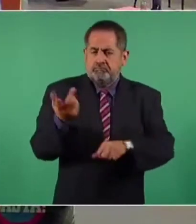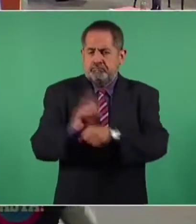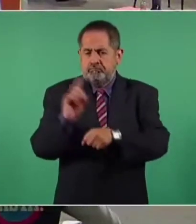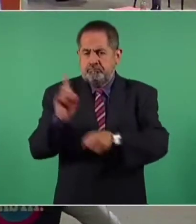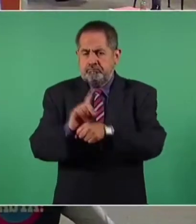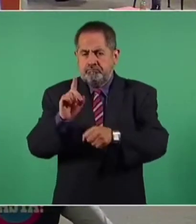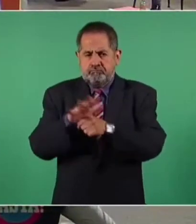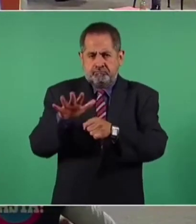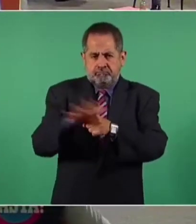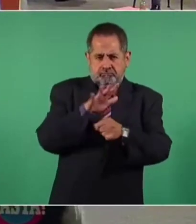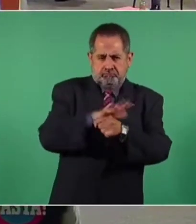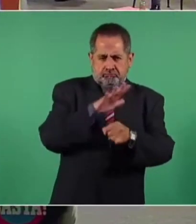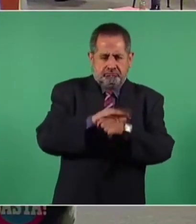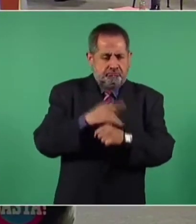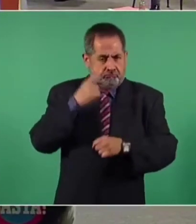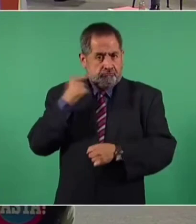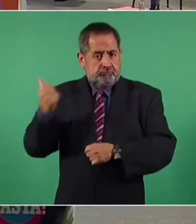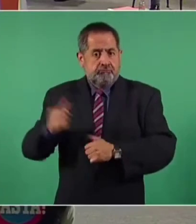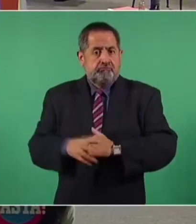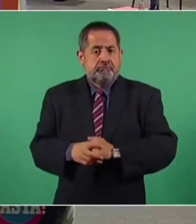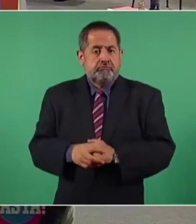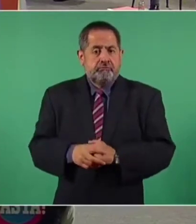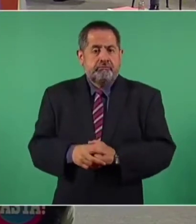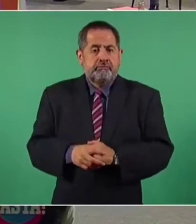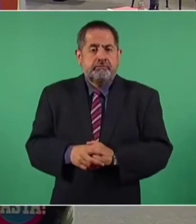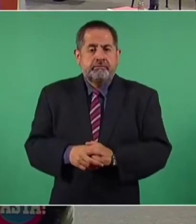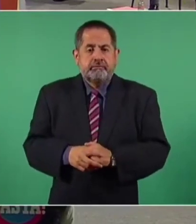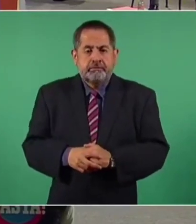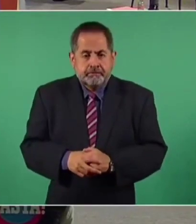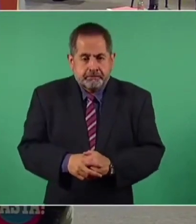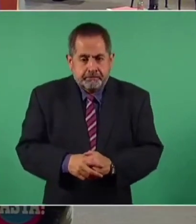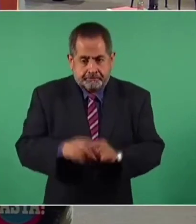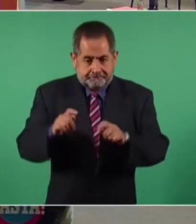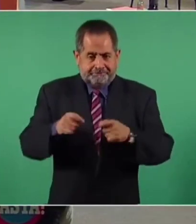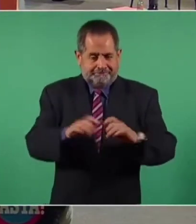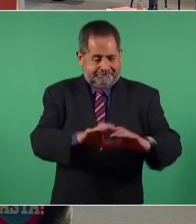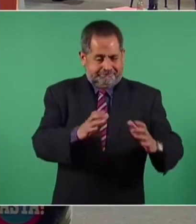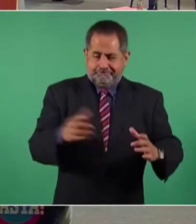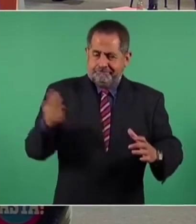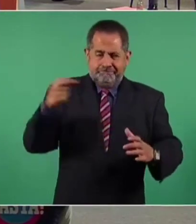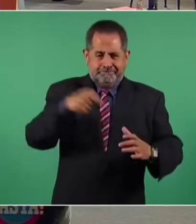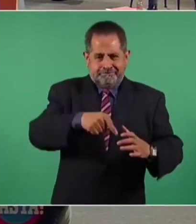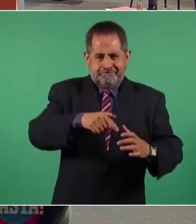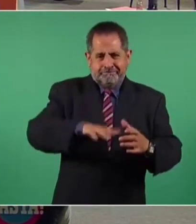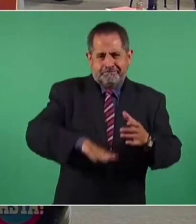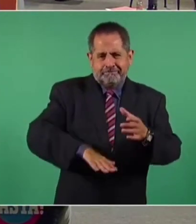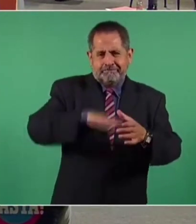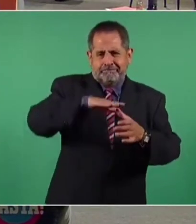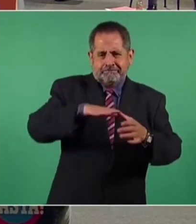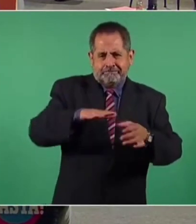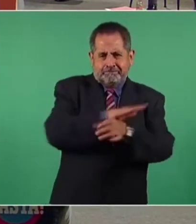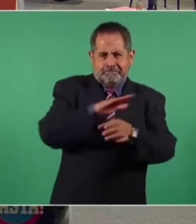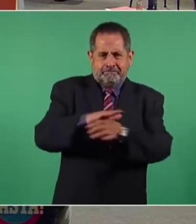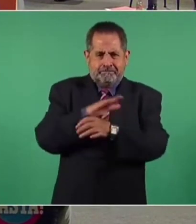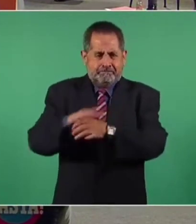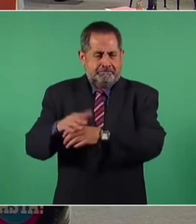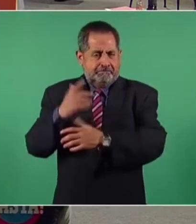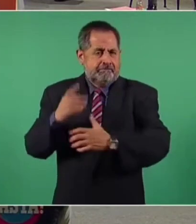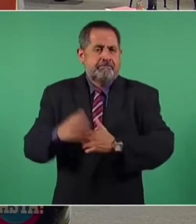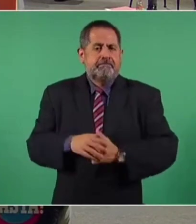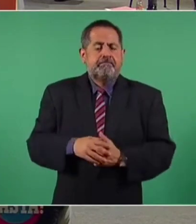llenaderas, son las llenaderas que tenemos en Tula y en Tepeji. La que sigue, por favor.